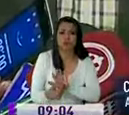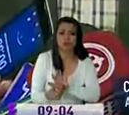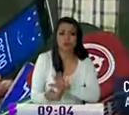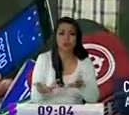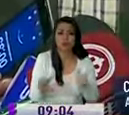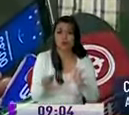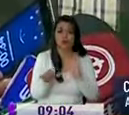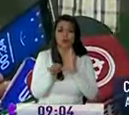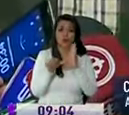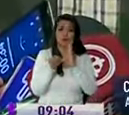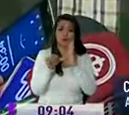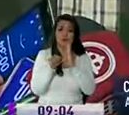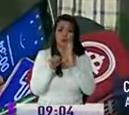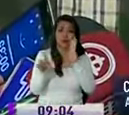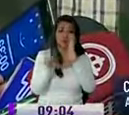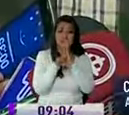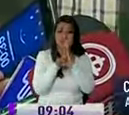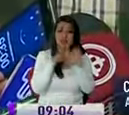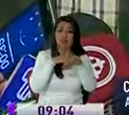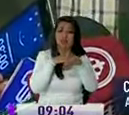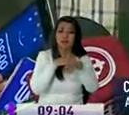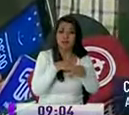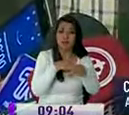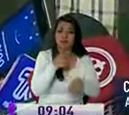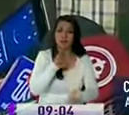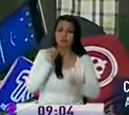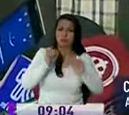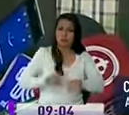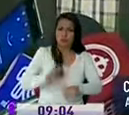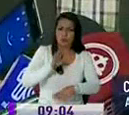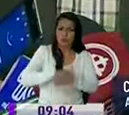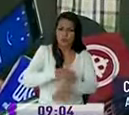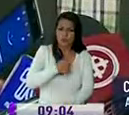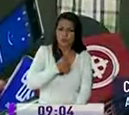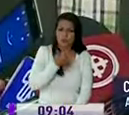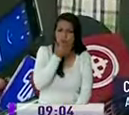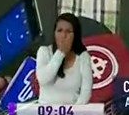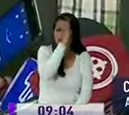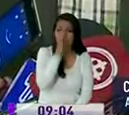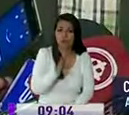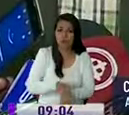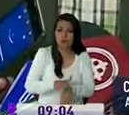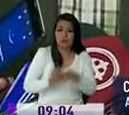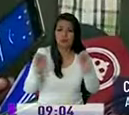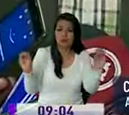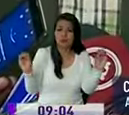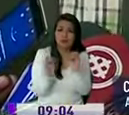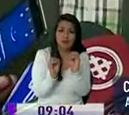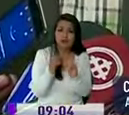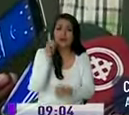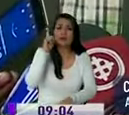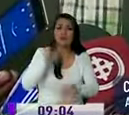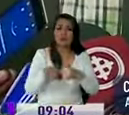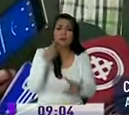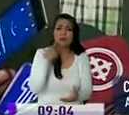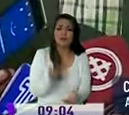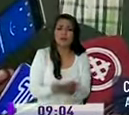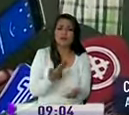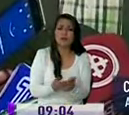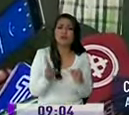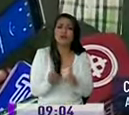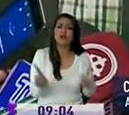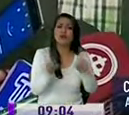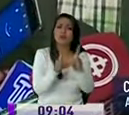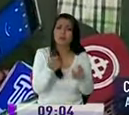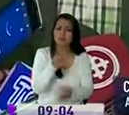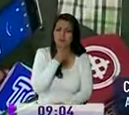artículo legalmente hablando con el cual nos puedan acusar de un delito que jamás cometimos no han podido probar cuál es el documento